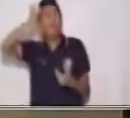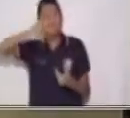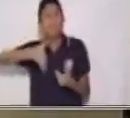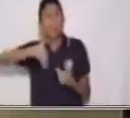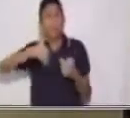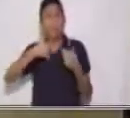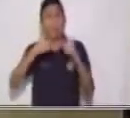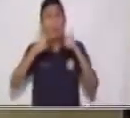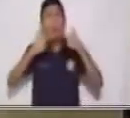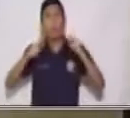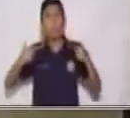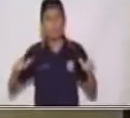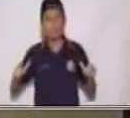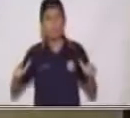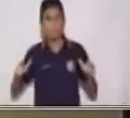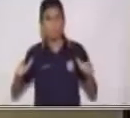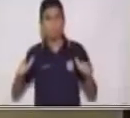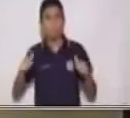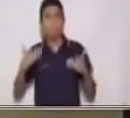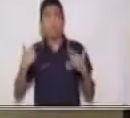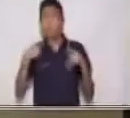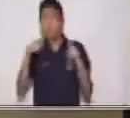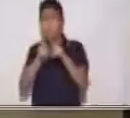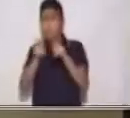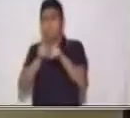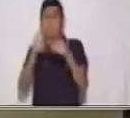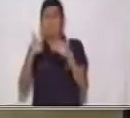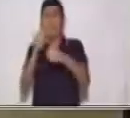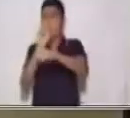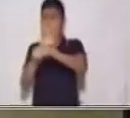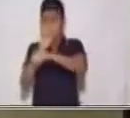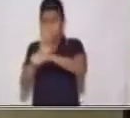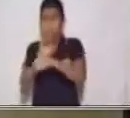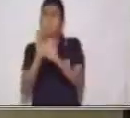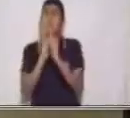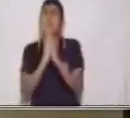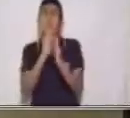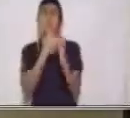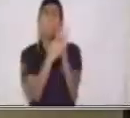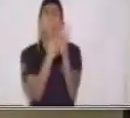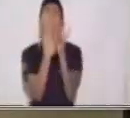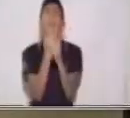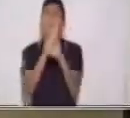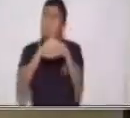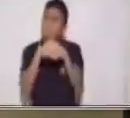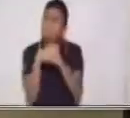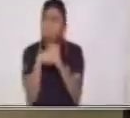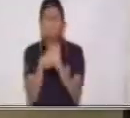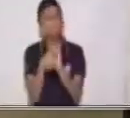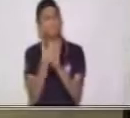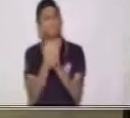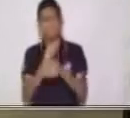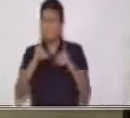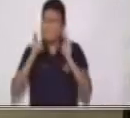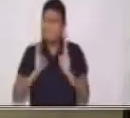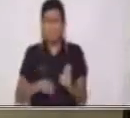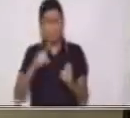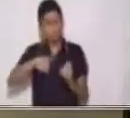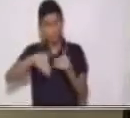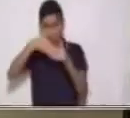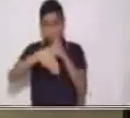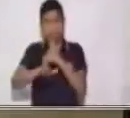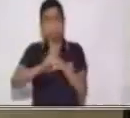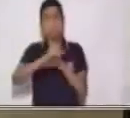lingüística. Antes de empezar, te recomiendo que laves muy bien tus manos constantemente